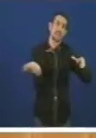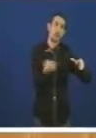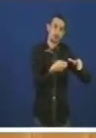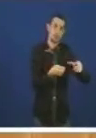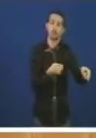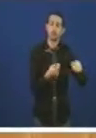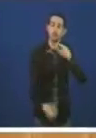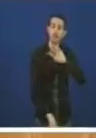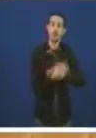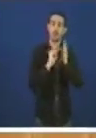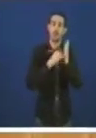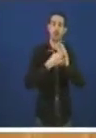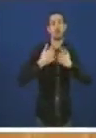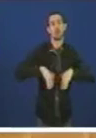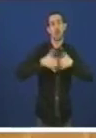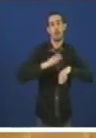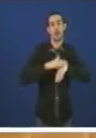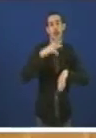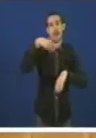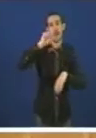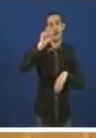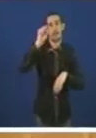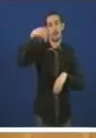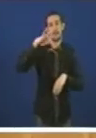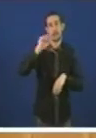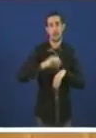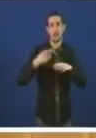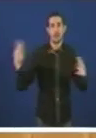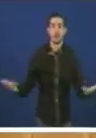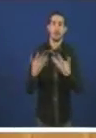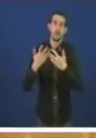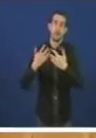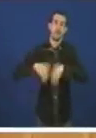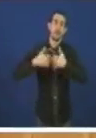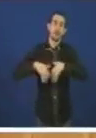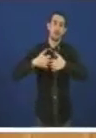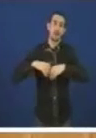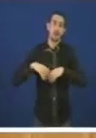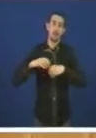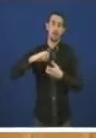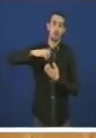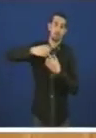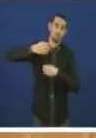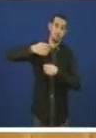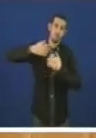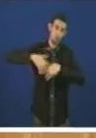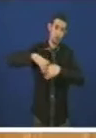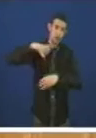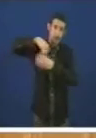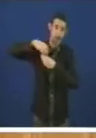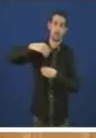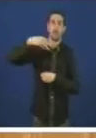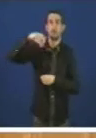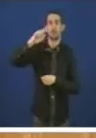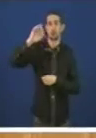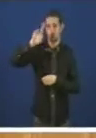o plan industrial para Navante para potenciar a fábrica de turbinas para continuar a negociación coa Unión Europea para o